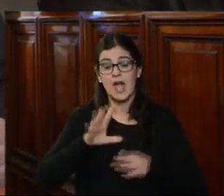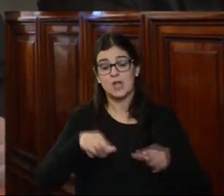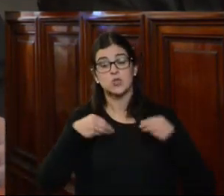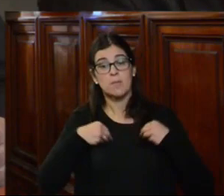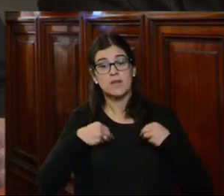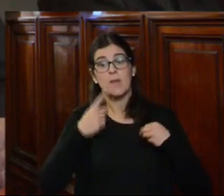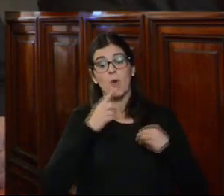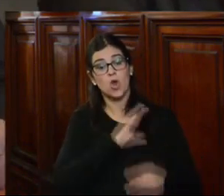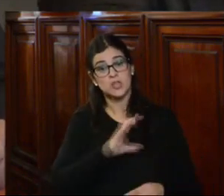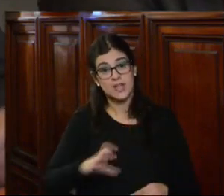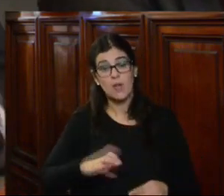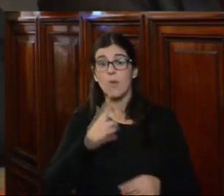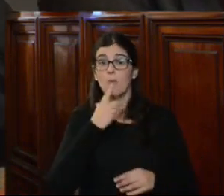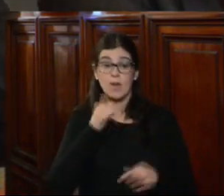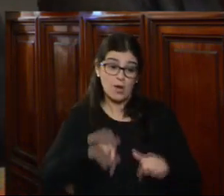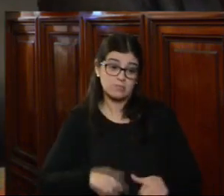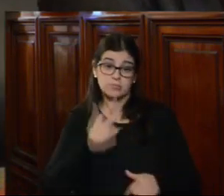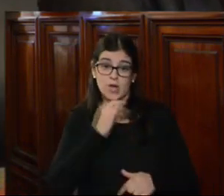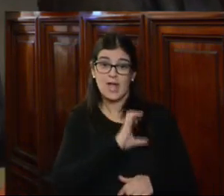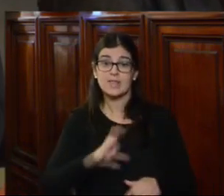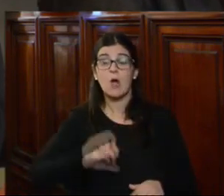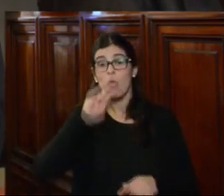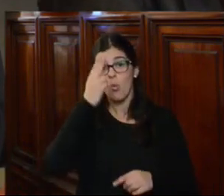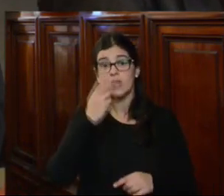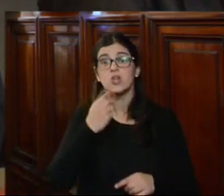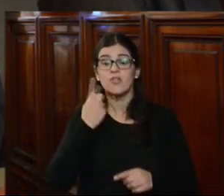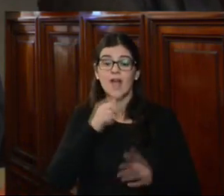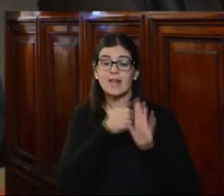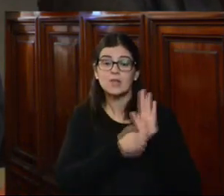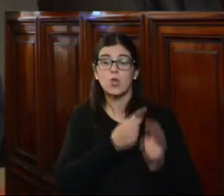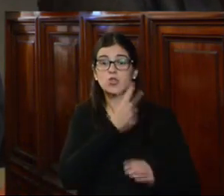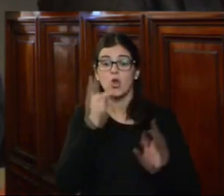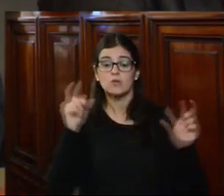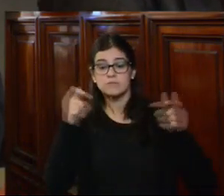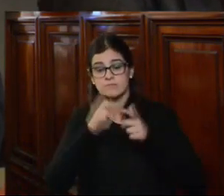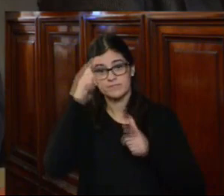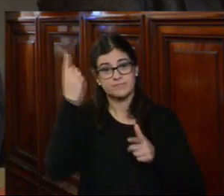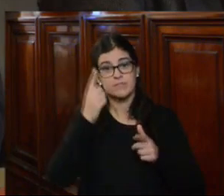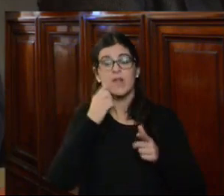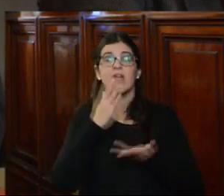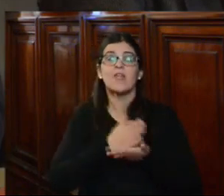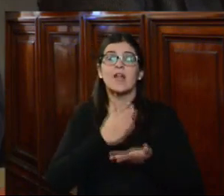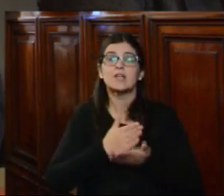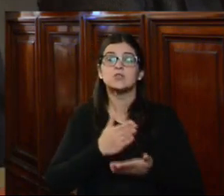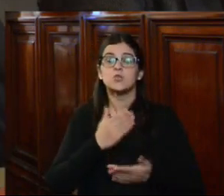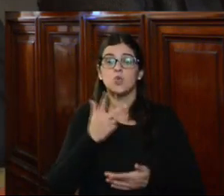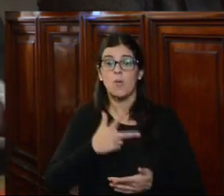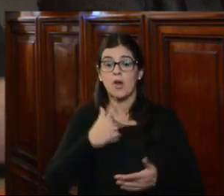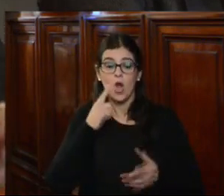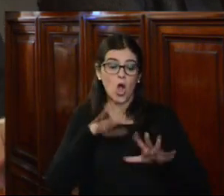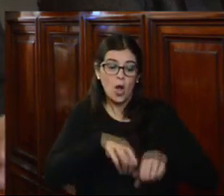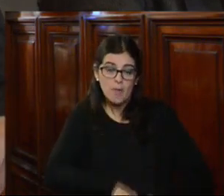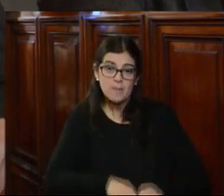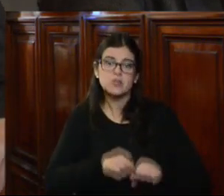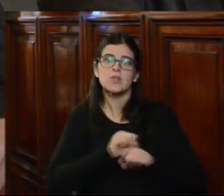los Estados, en este caso por el Estado uruguayo, de lo dispuesto en el artículo 2 de la Convención Americana sobre Derechos Humanos en cuanto al compromiso